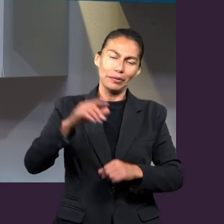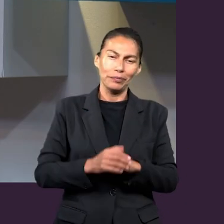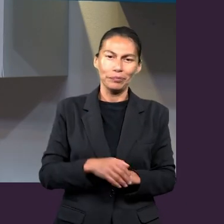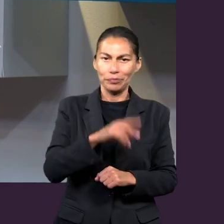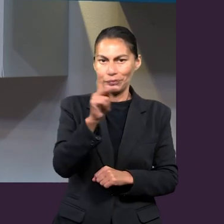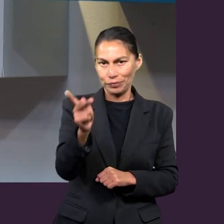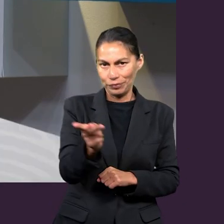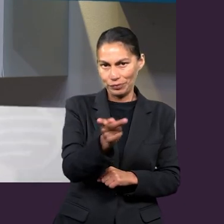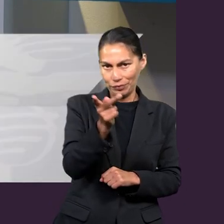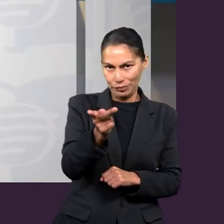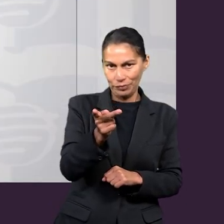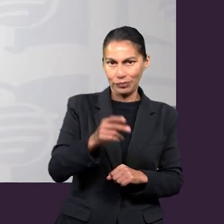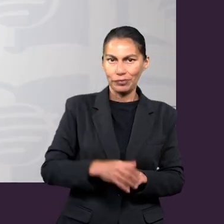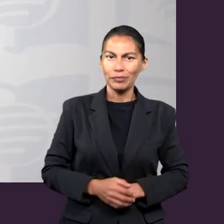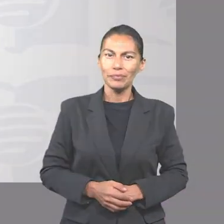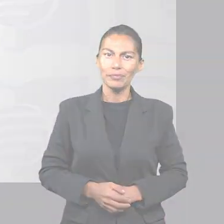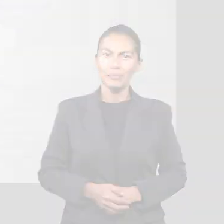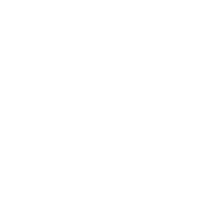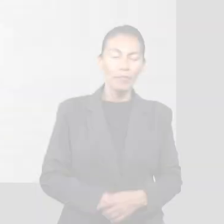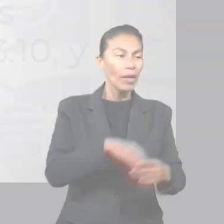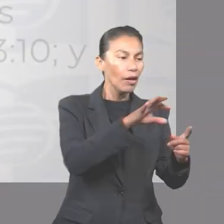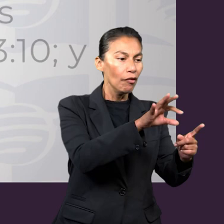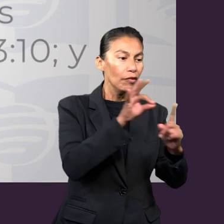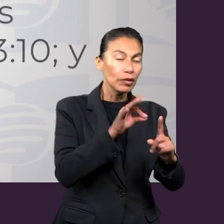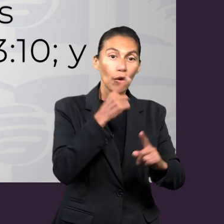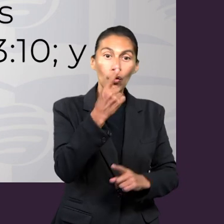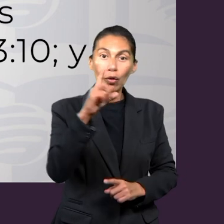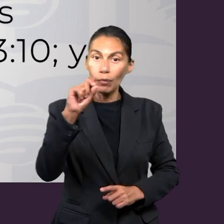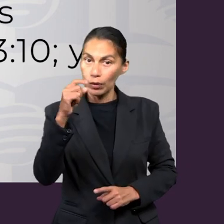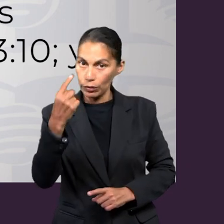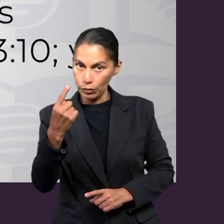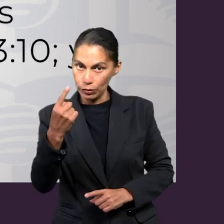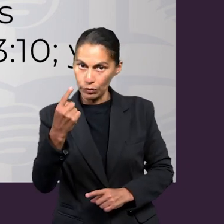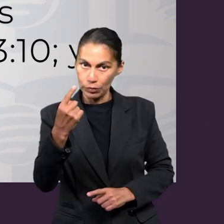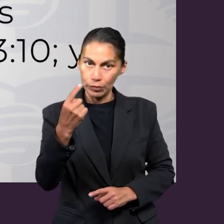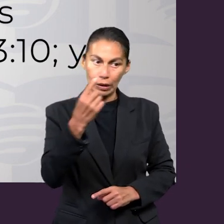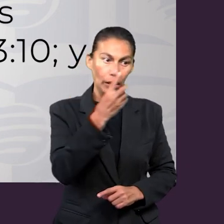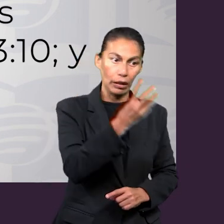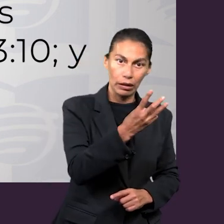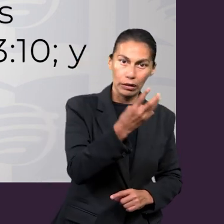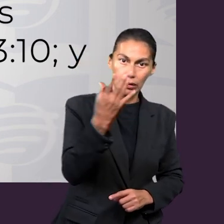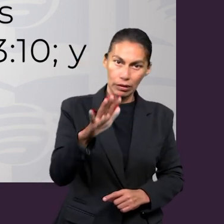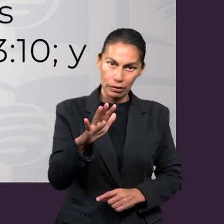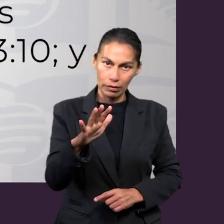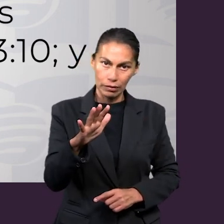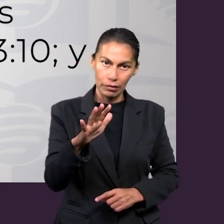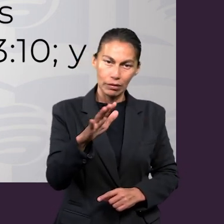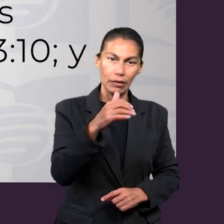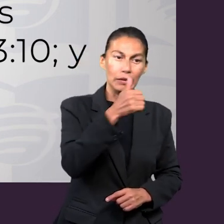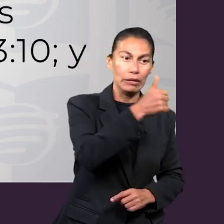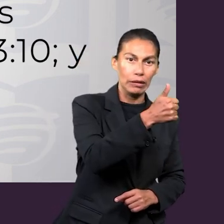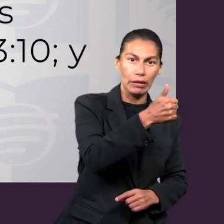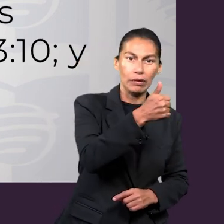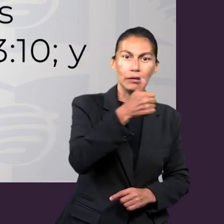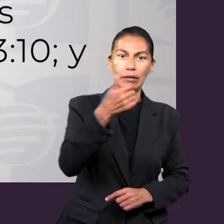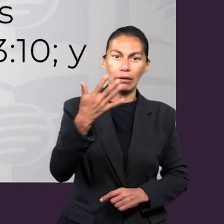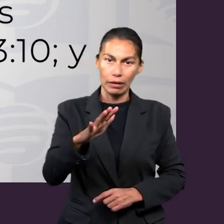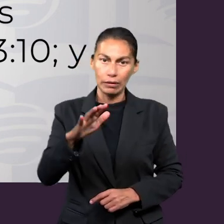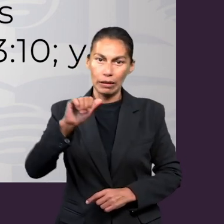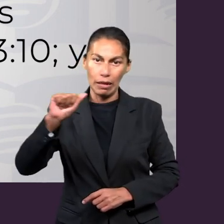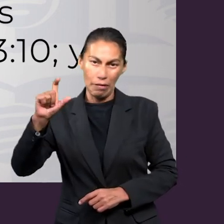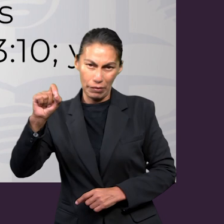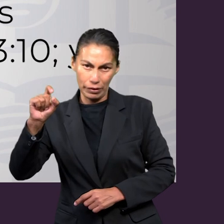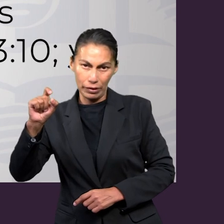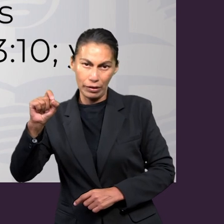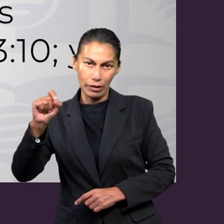y le queremos plantear una pregunta. ¿Cuál crees que es el propósito de Pablo al enumerar una serie